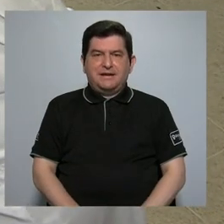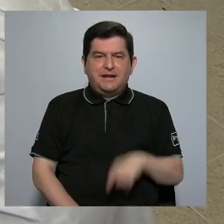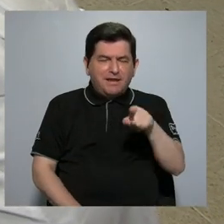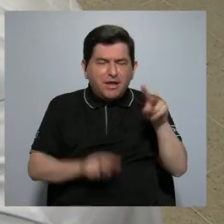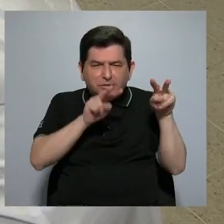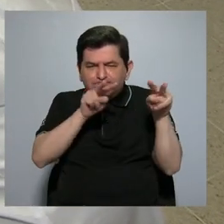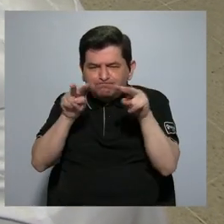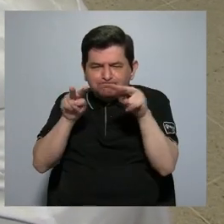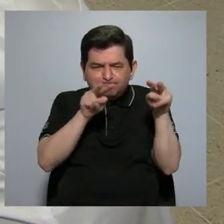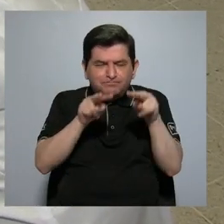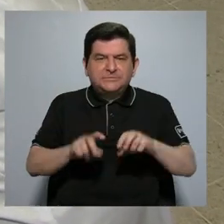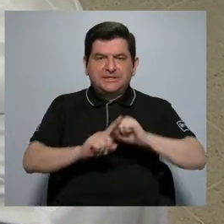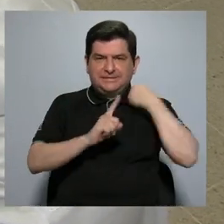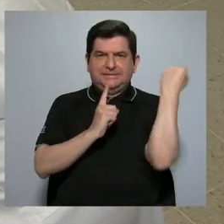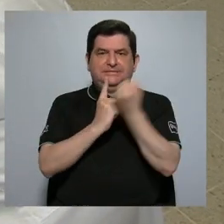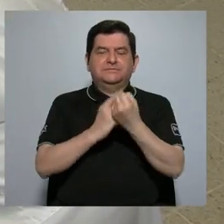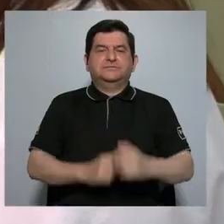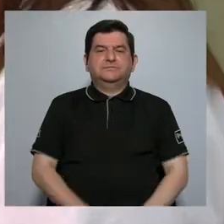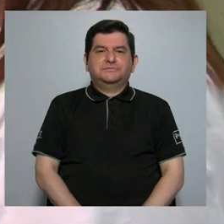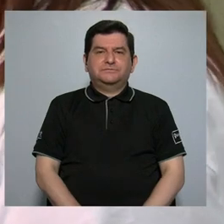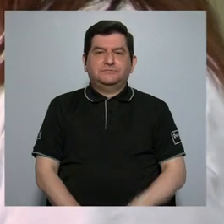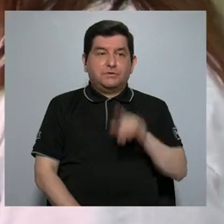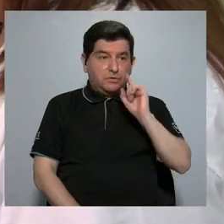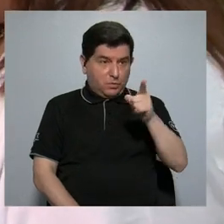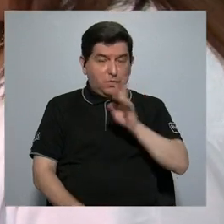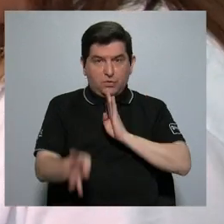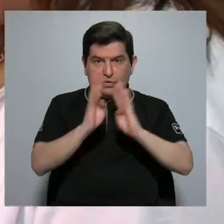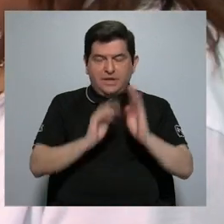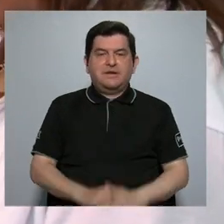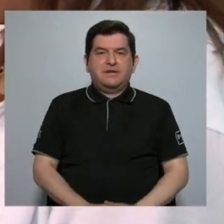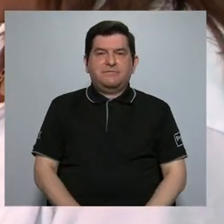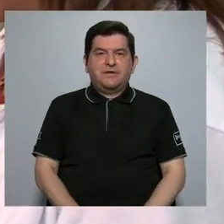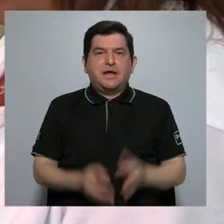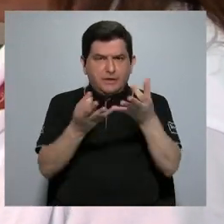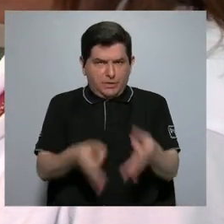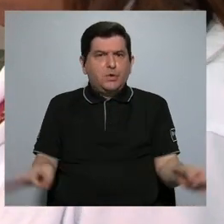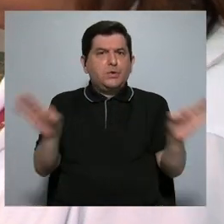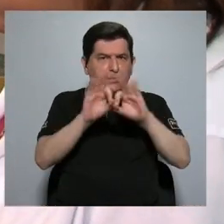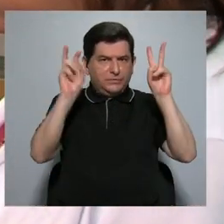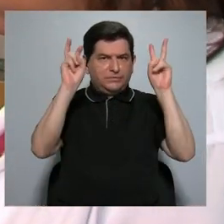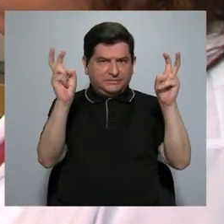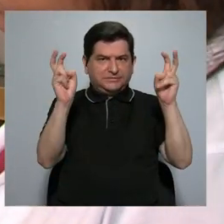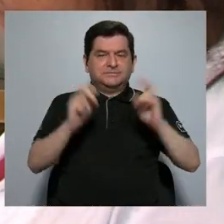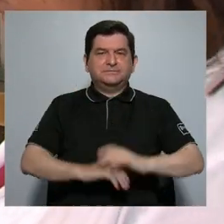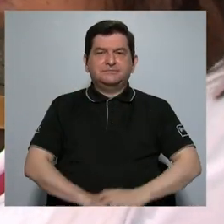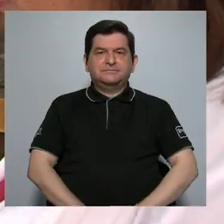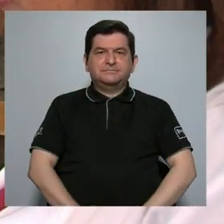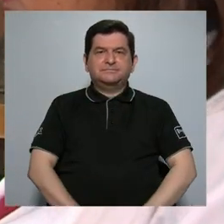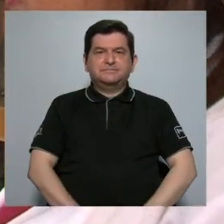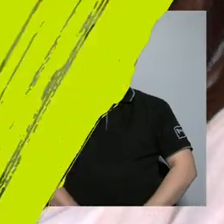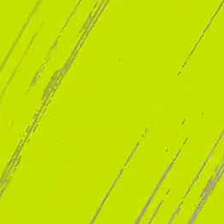le da seguimiento a esta situación. Con él conversaremos lo que importa de este tema.